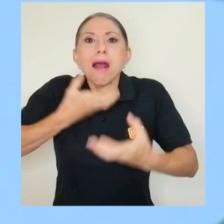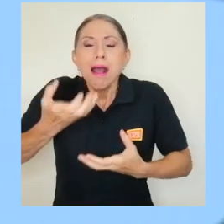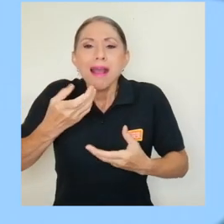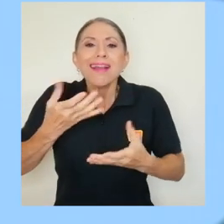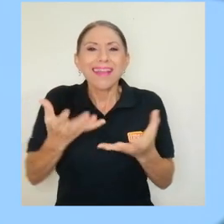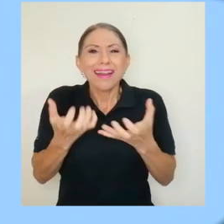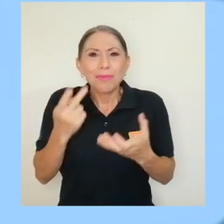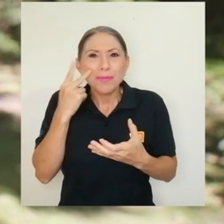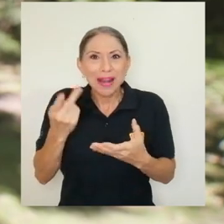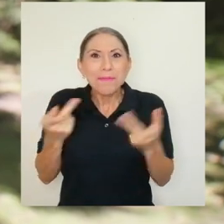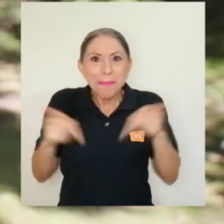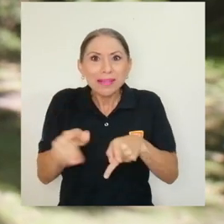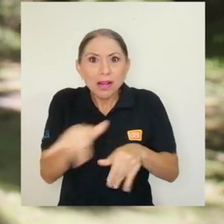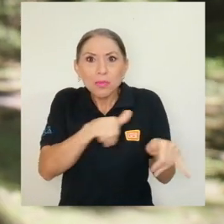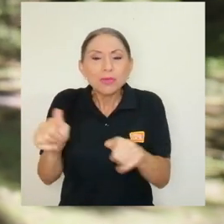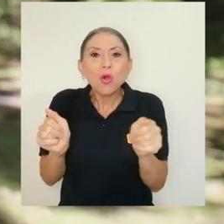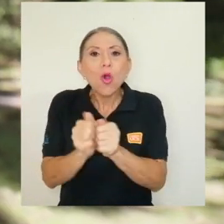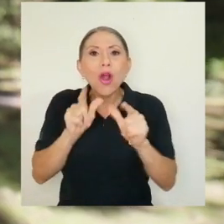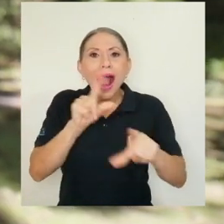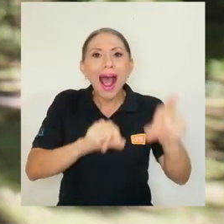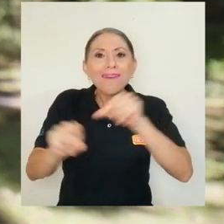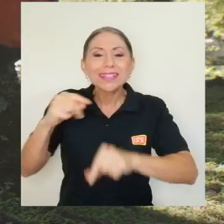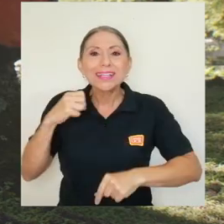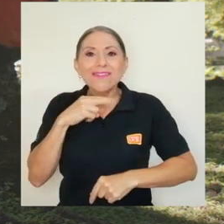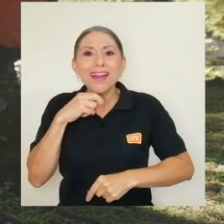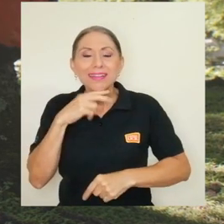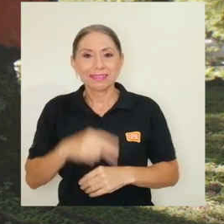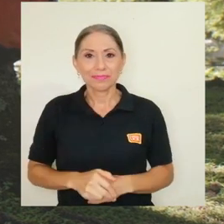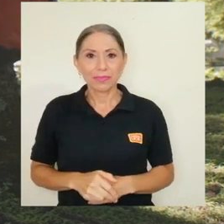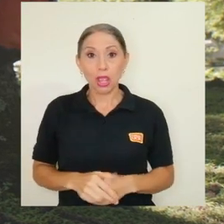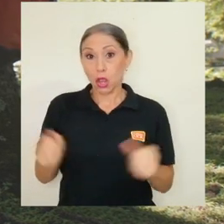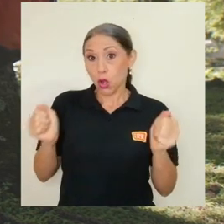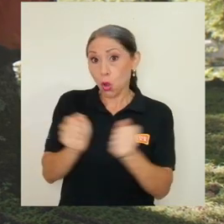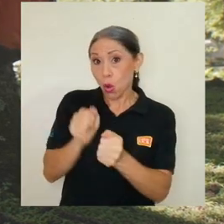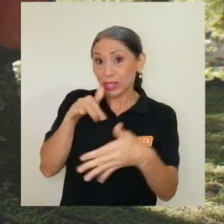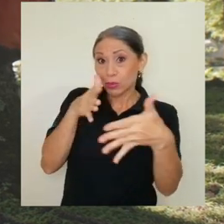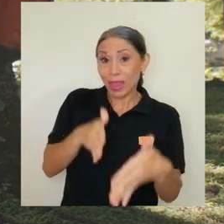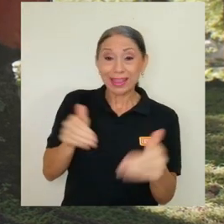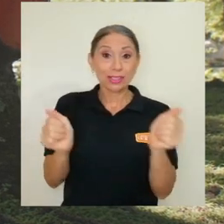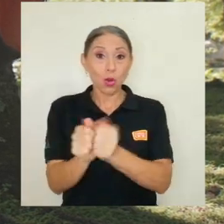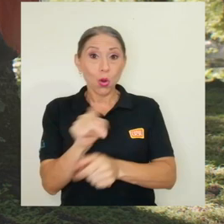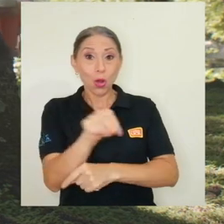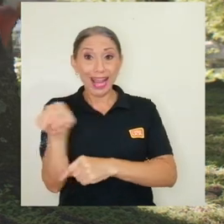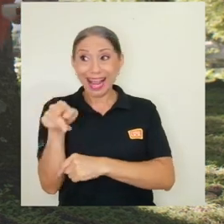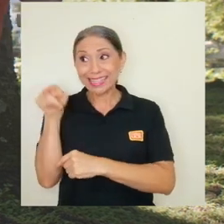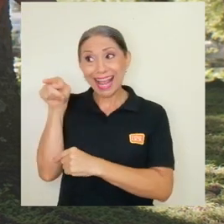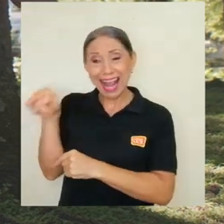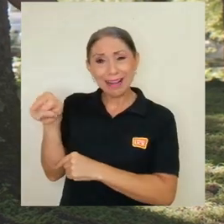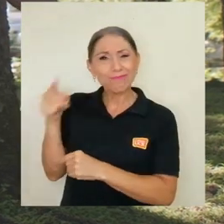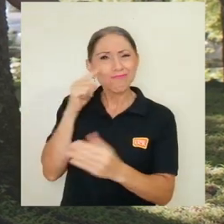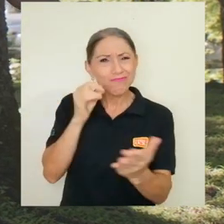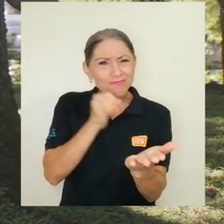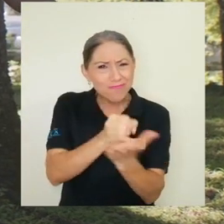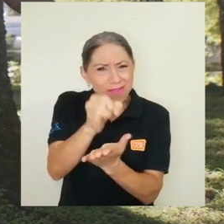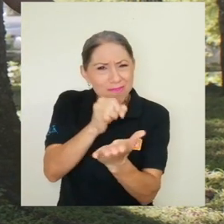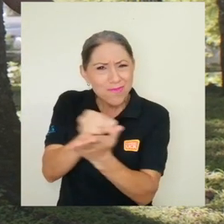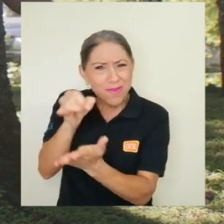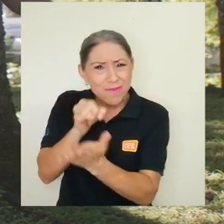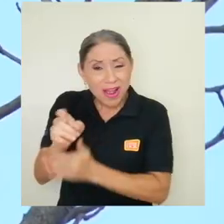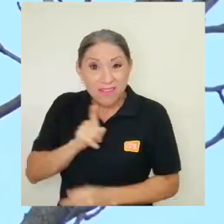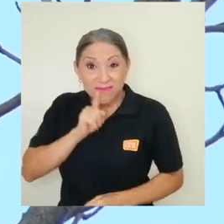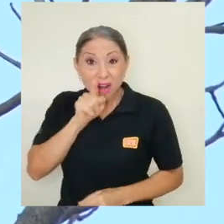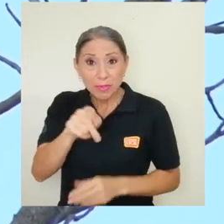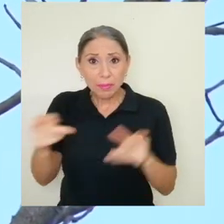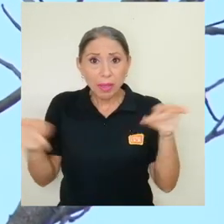dentro de las ciudades. Junto a estudiantes y colegas, el científico se dio a la tarea de indagar si este supuesto aplicaba realmente en animales.